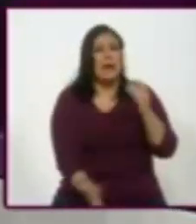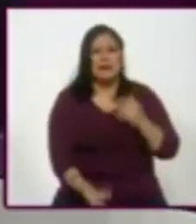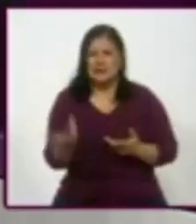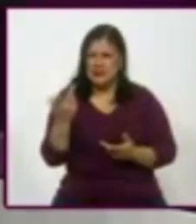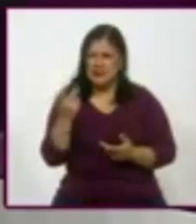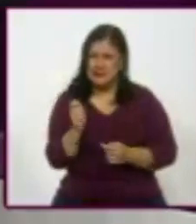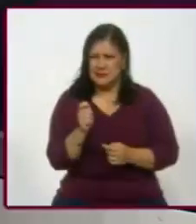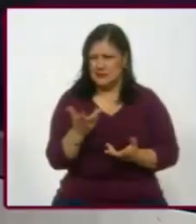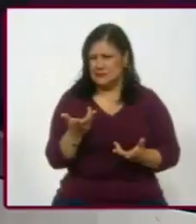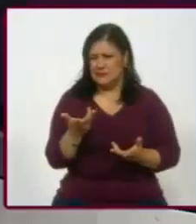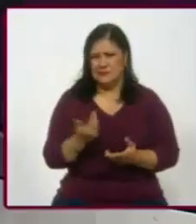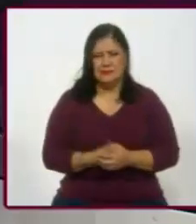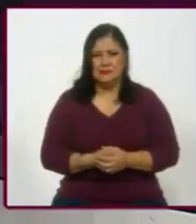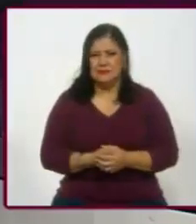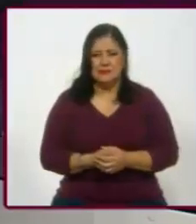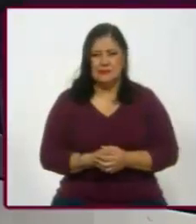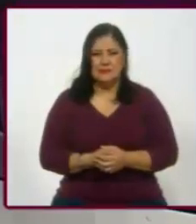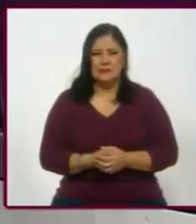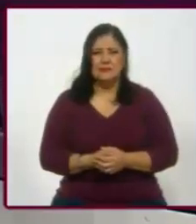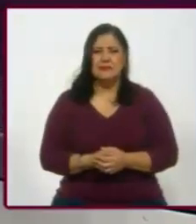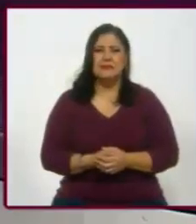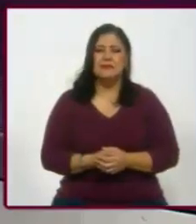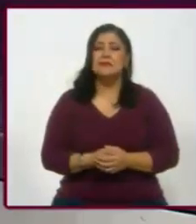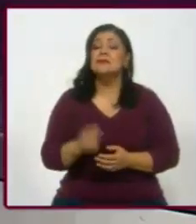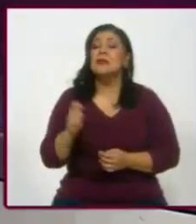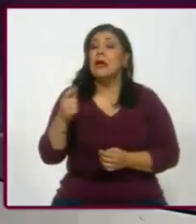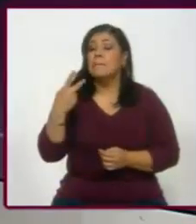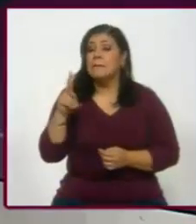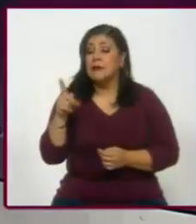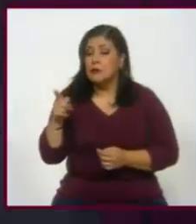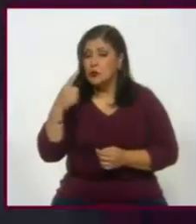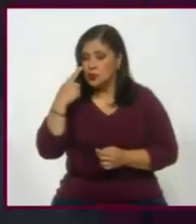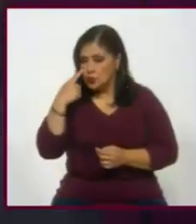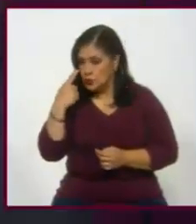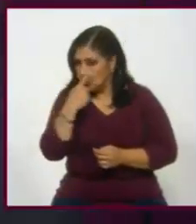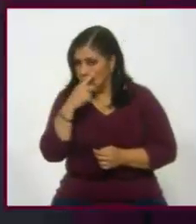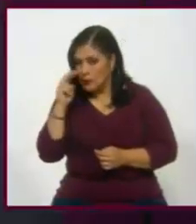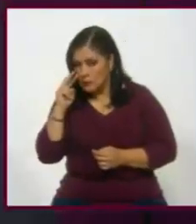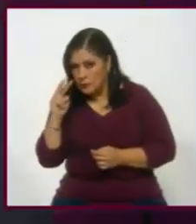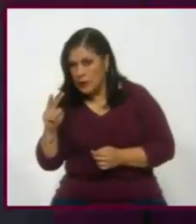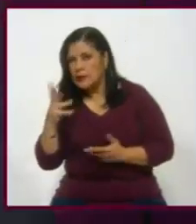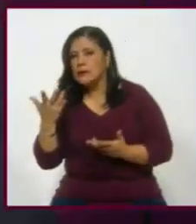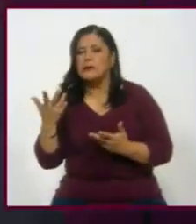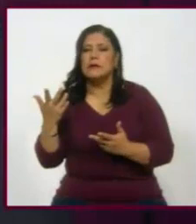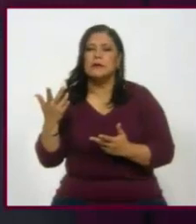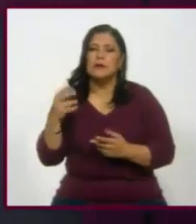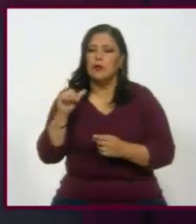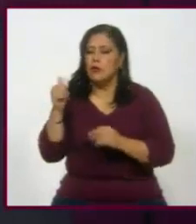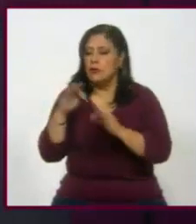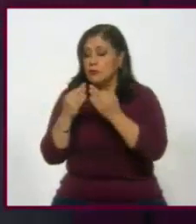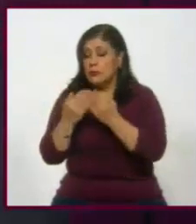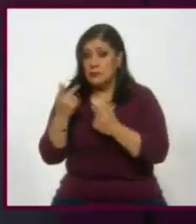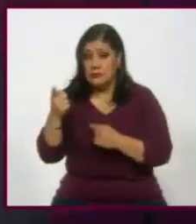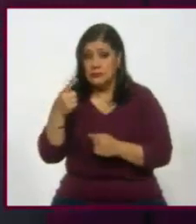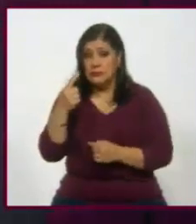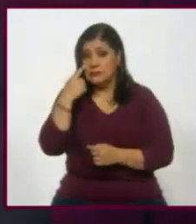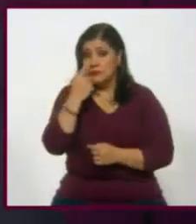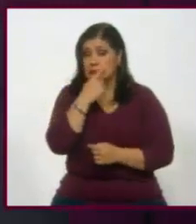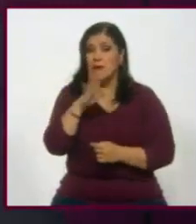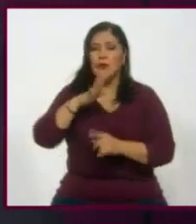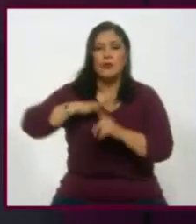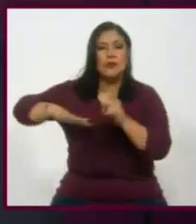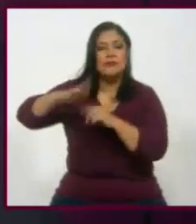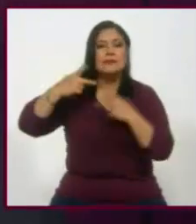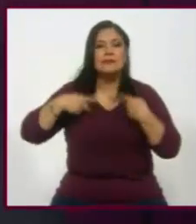ahora, si ves, digamos, de otra manera o si lo quieres, ¿cómo lo vive el público?